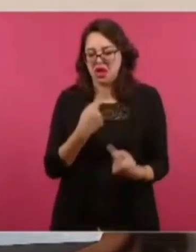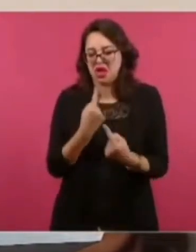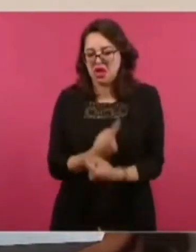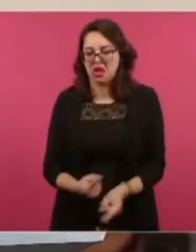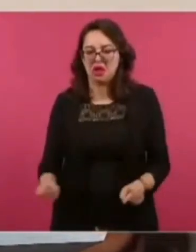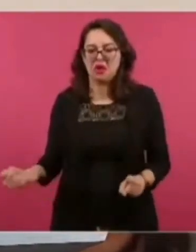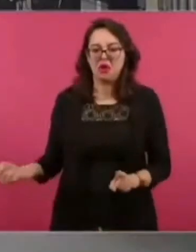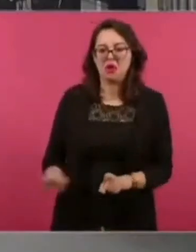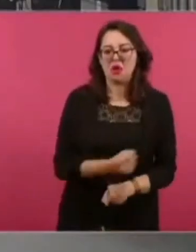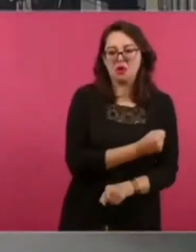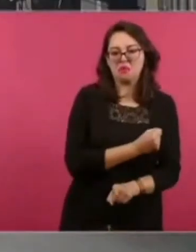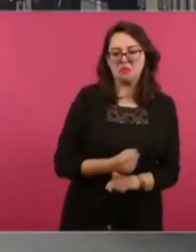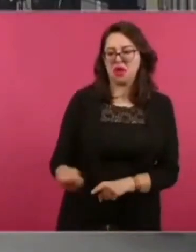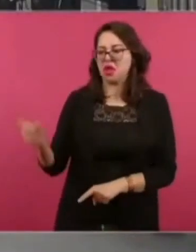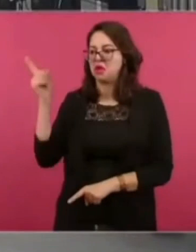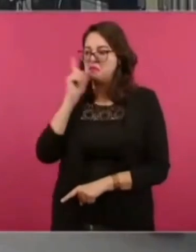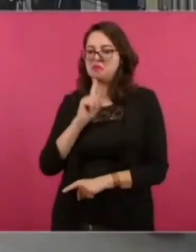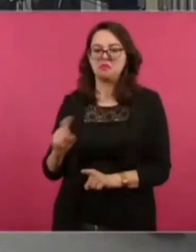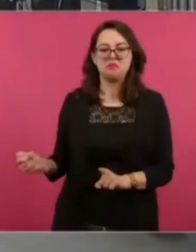y a las mujeres,